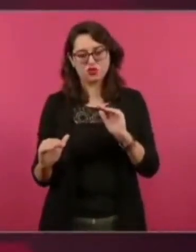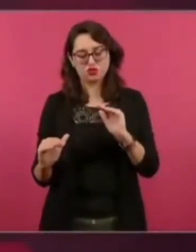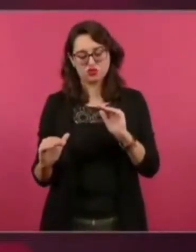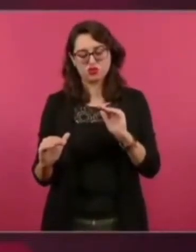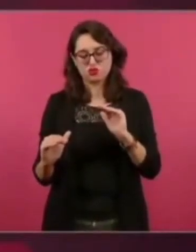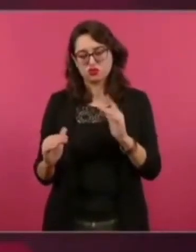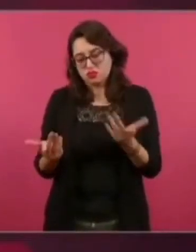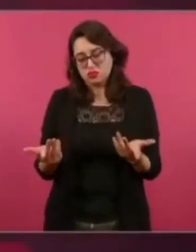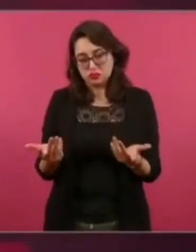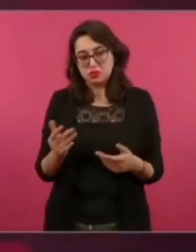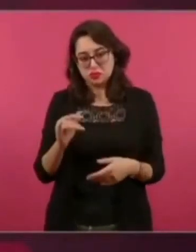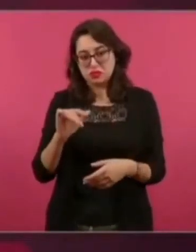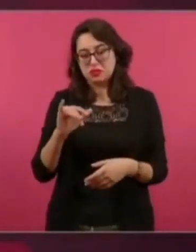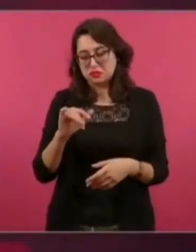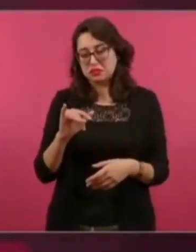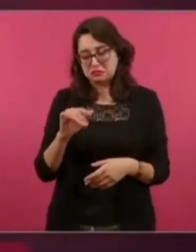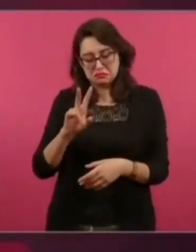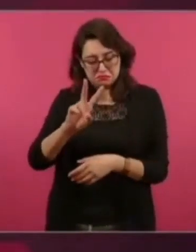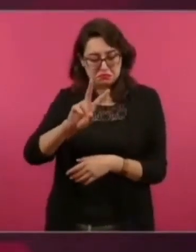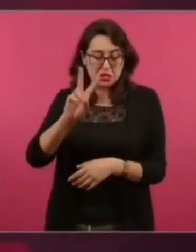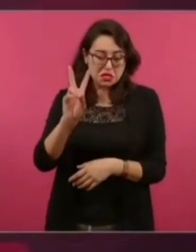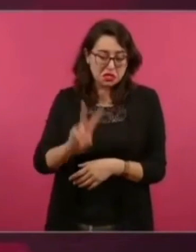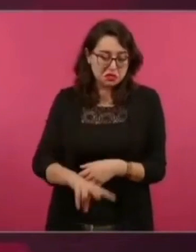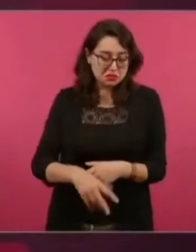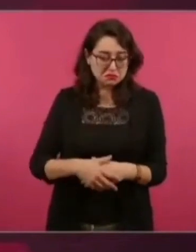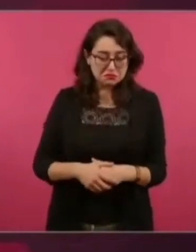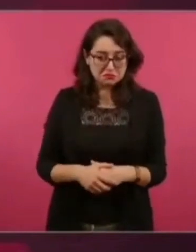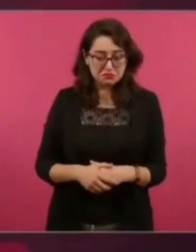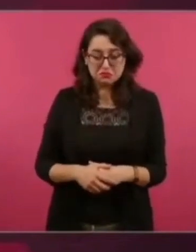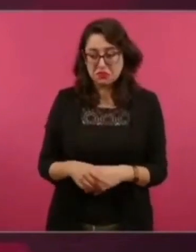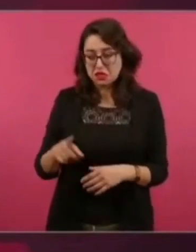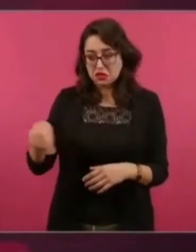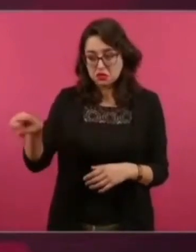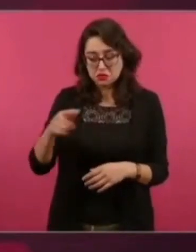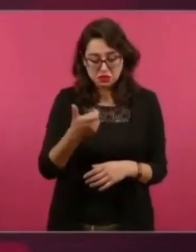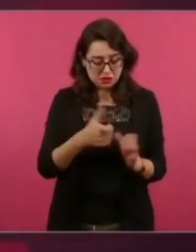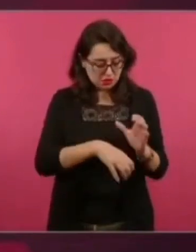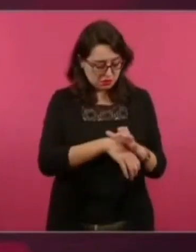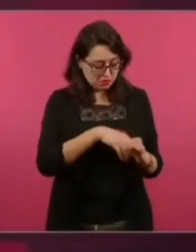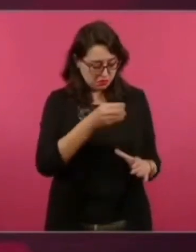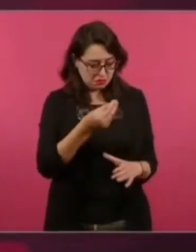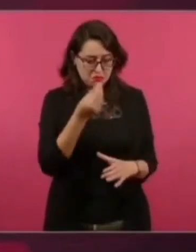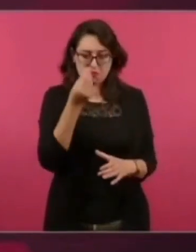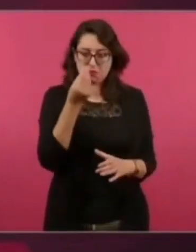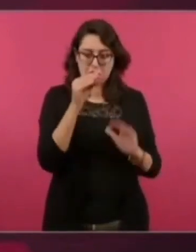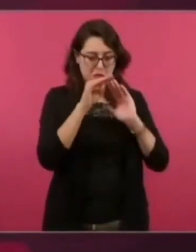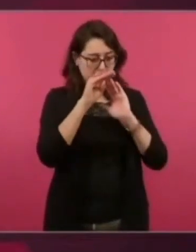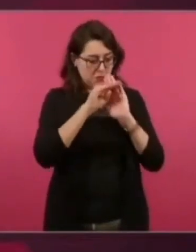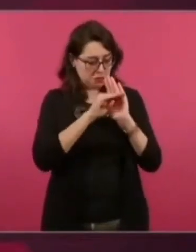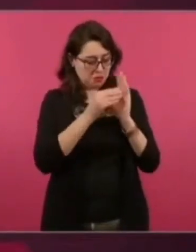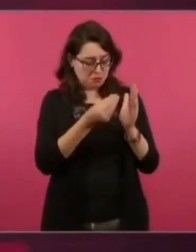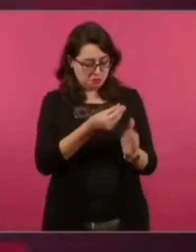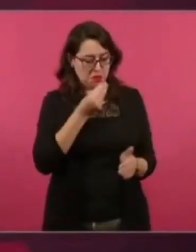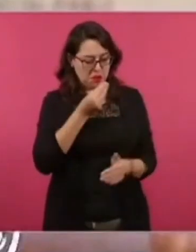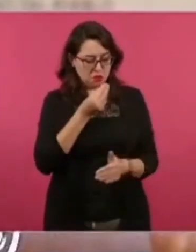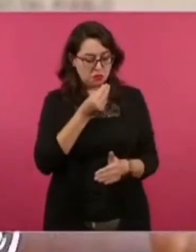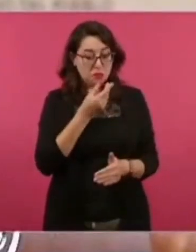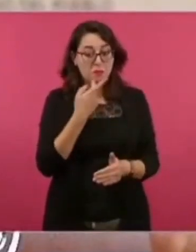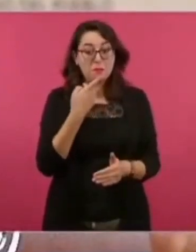familiares les rinda menos lo que reciben. Pero hay otros beneficios